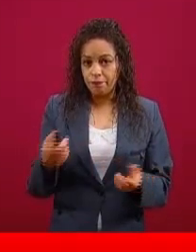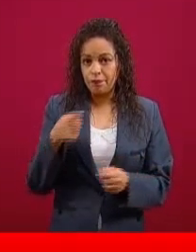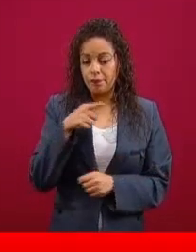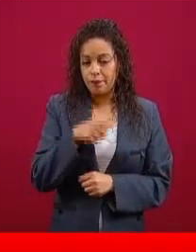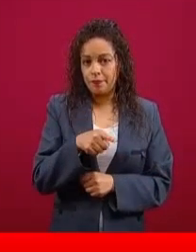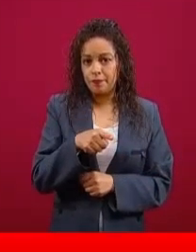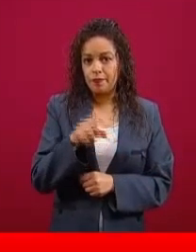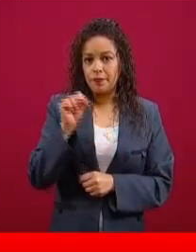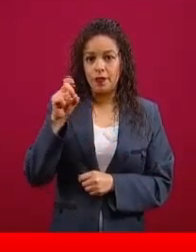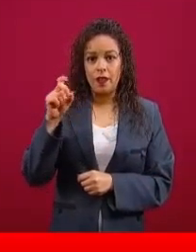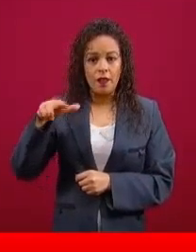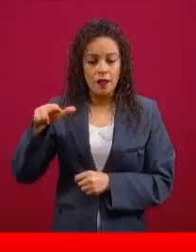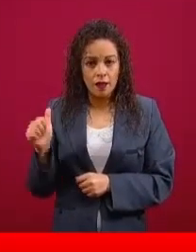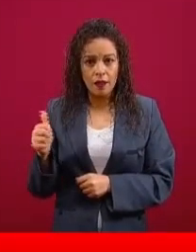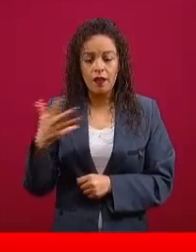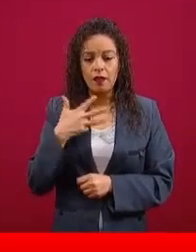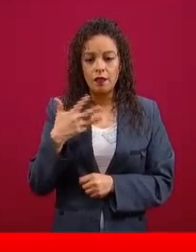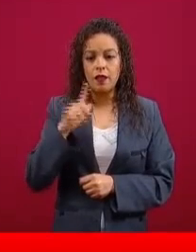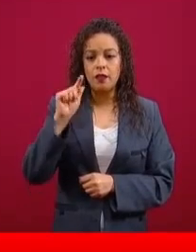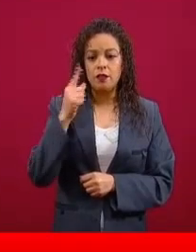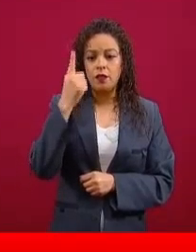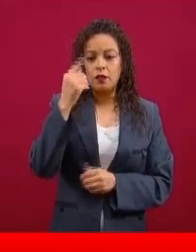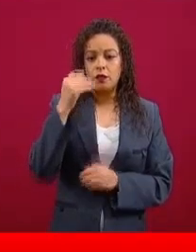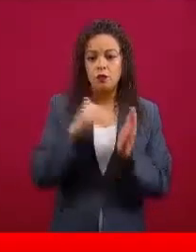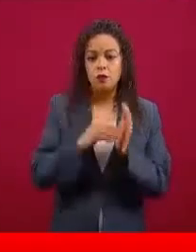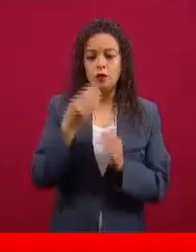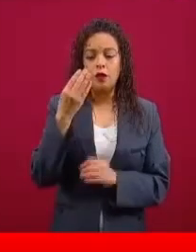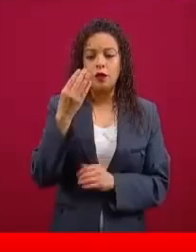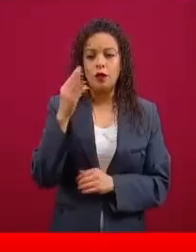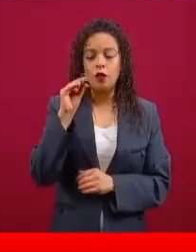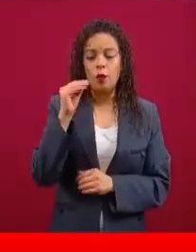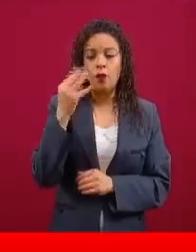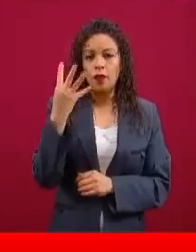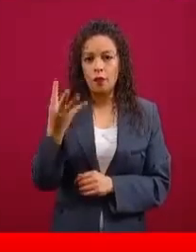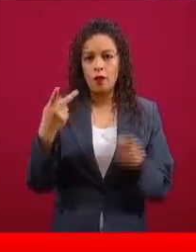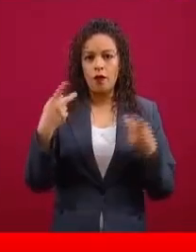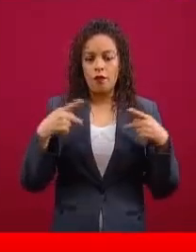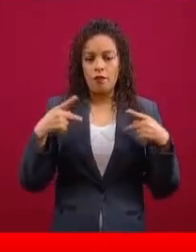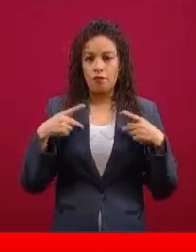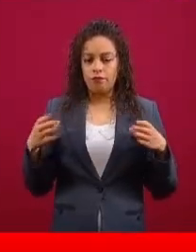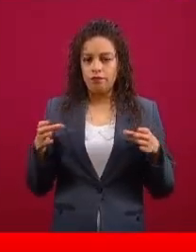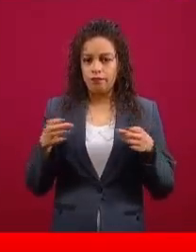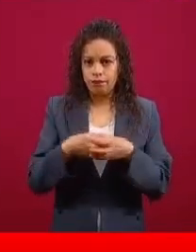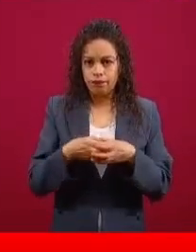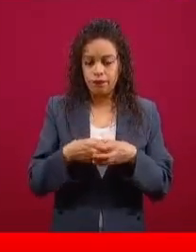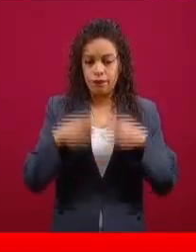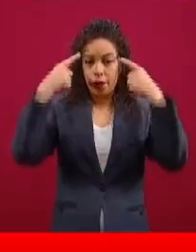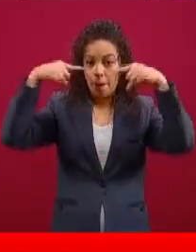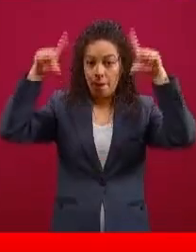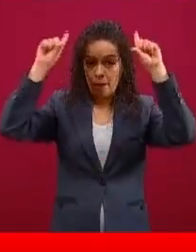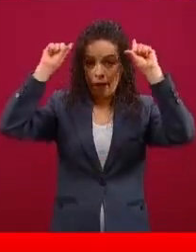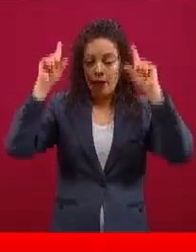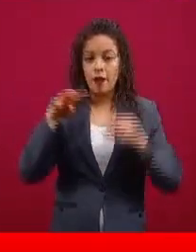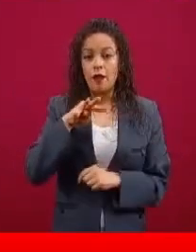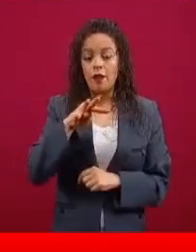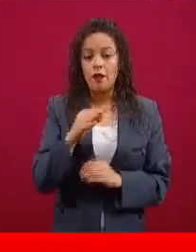Defensa de la.094 elementos, por la Secretaría de Marina 19